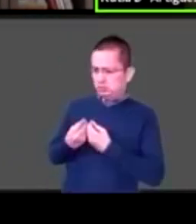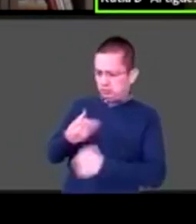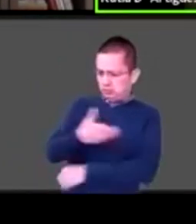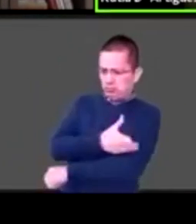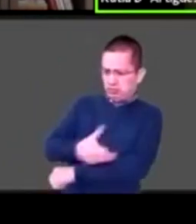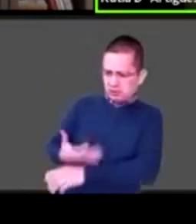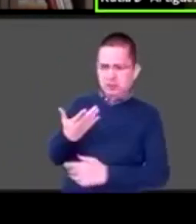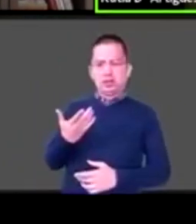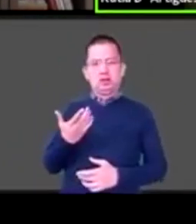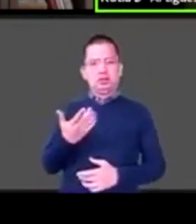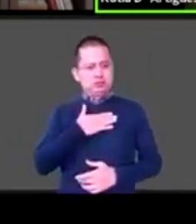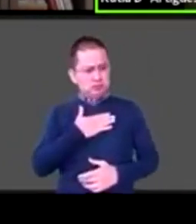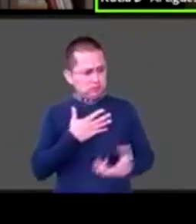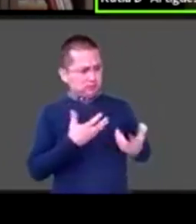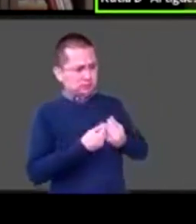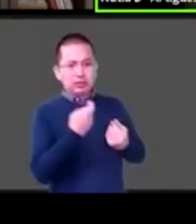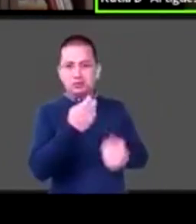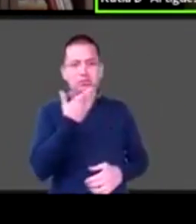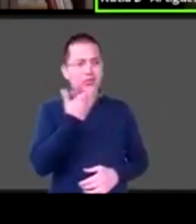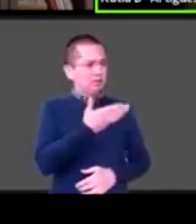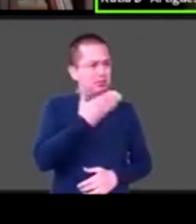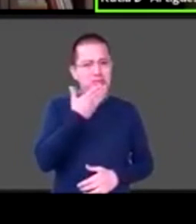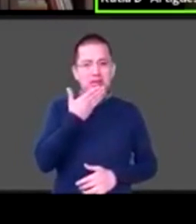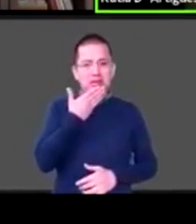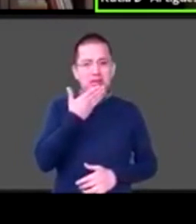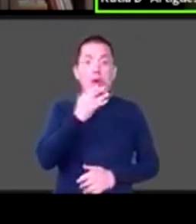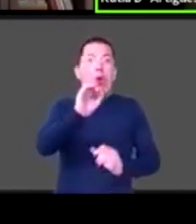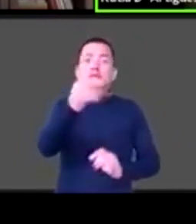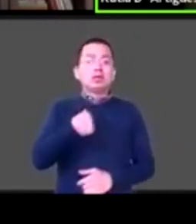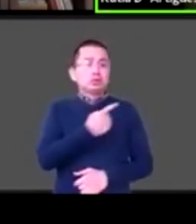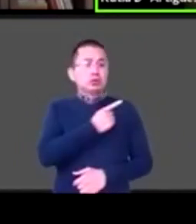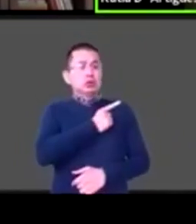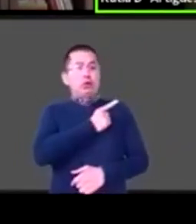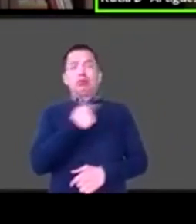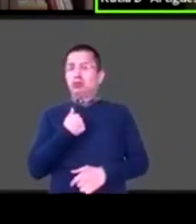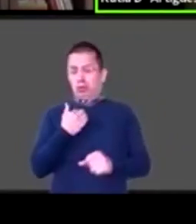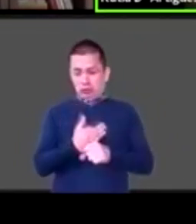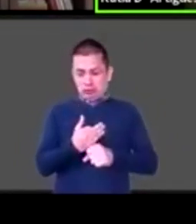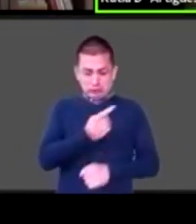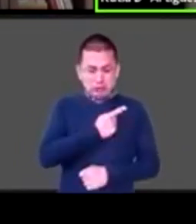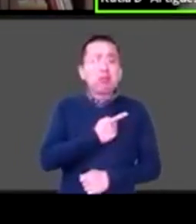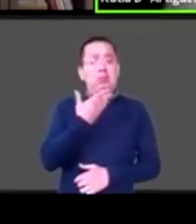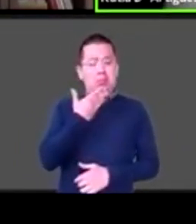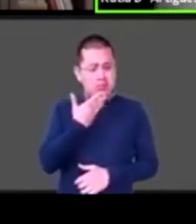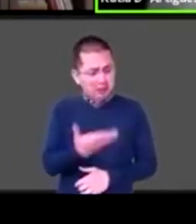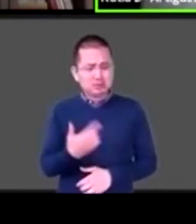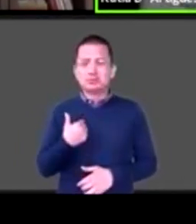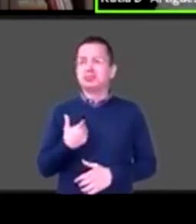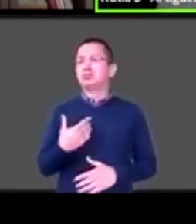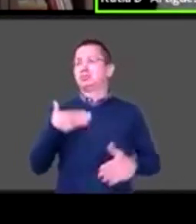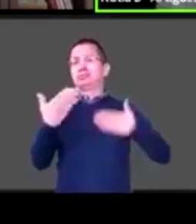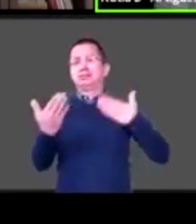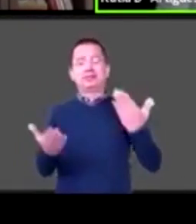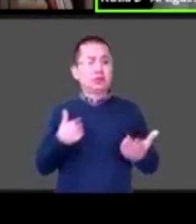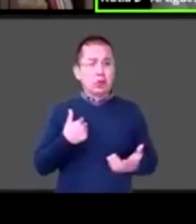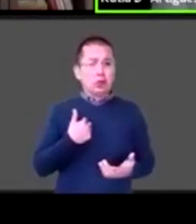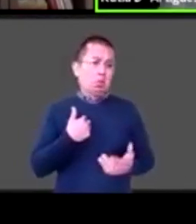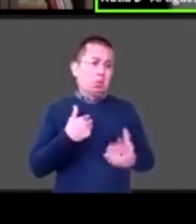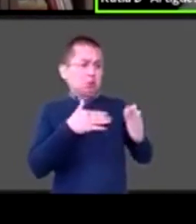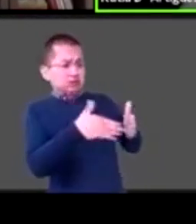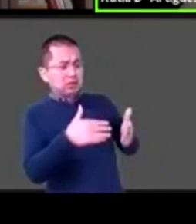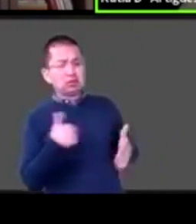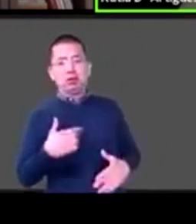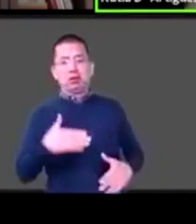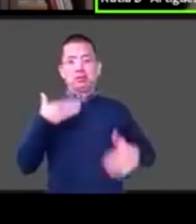cocinar o ver esta película ¿no? estoy bien por lo general cuando tú te proyectas hacia el futuro es cuando empiezas a